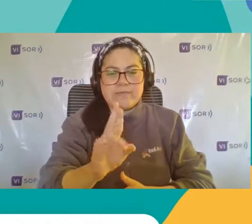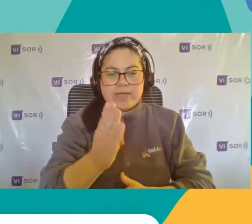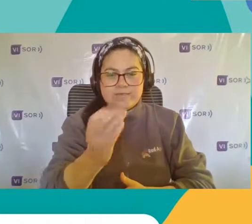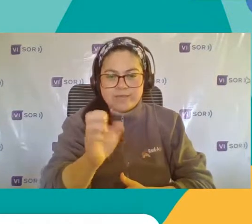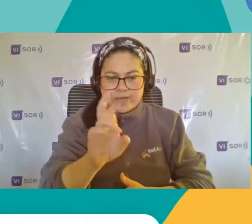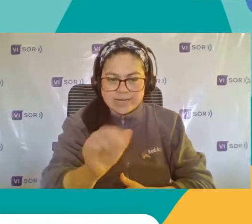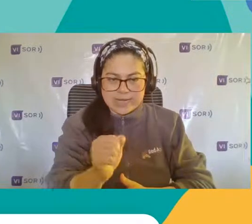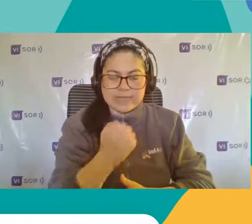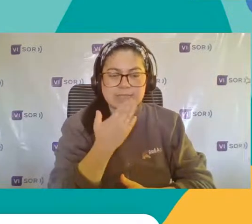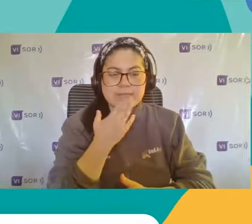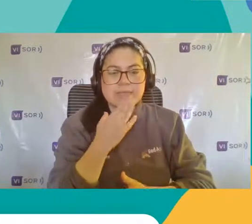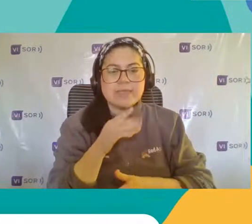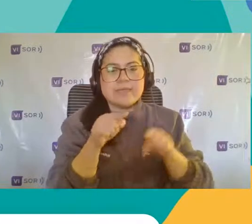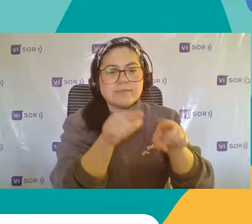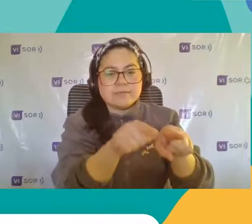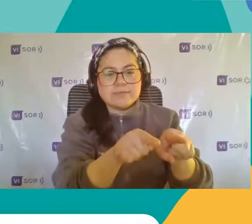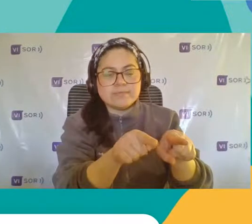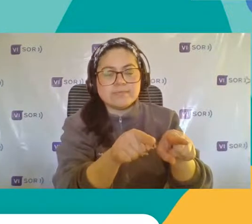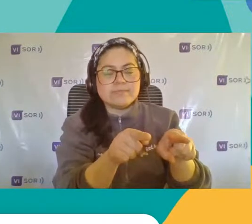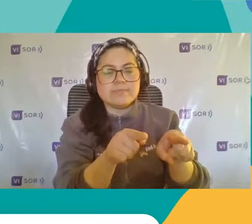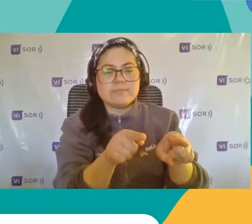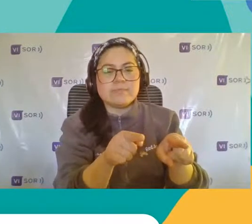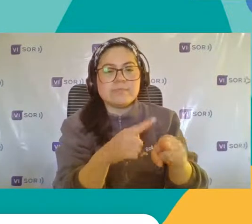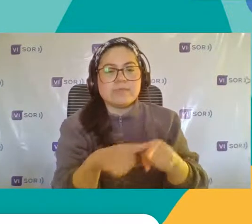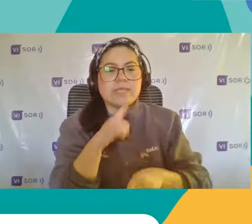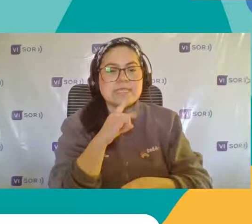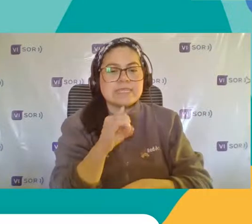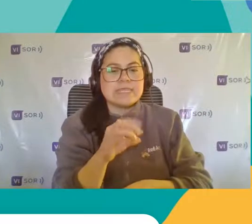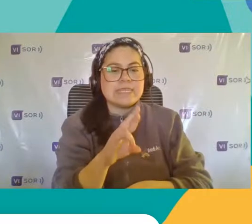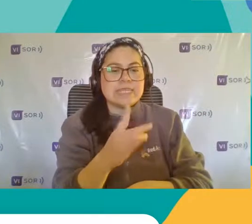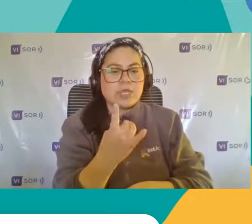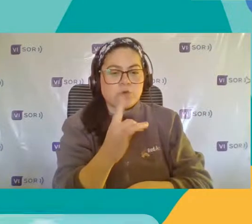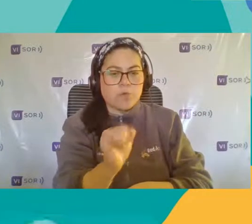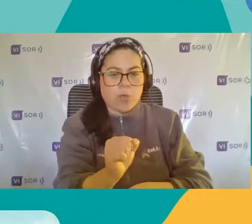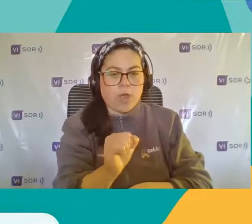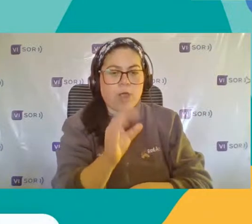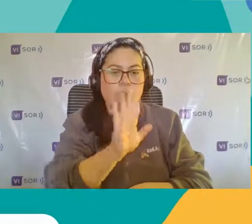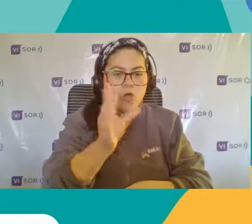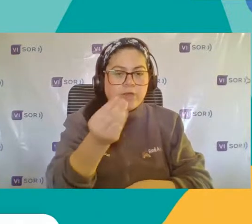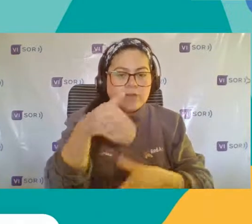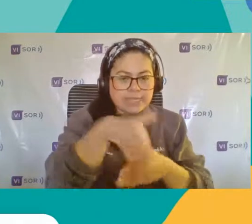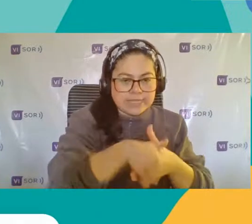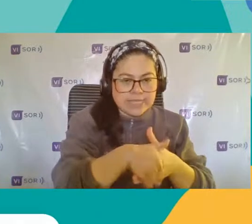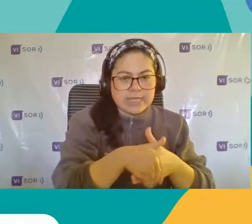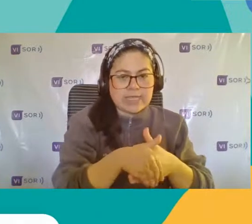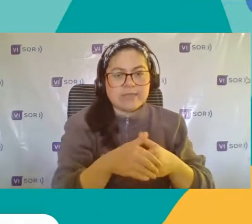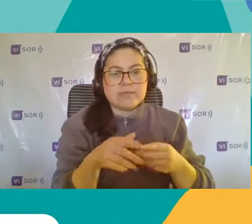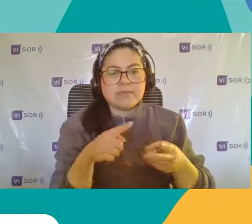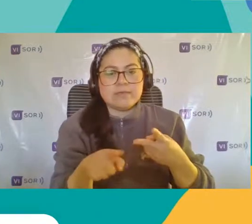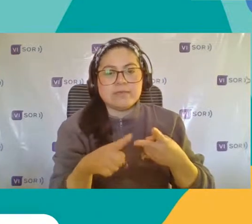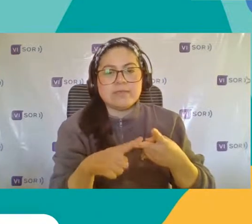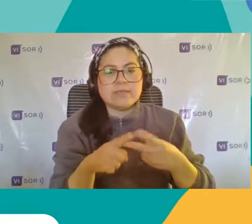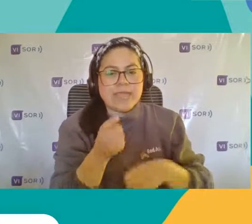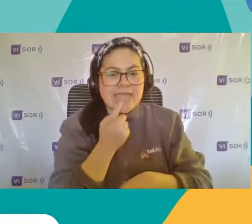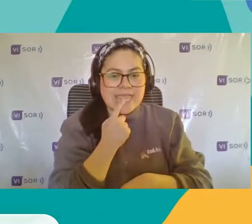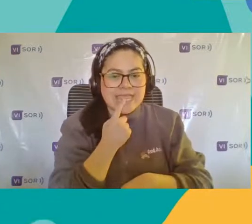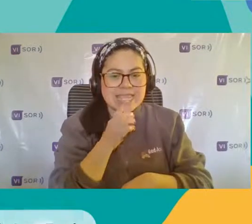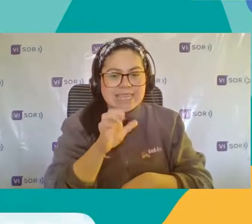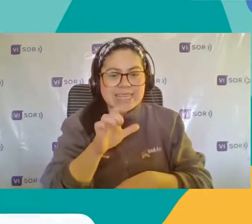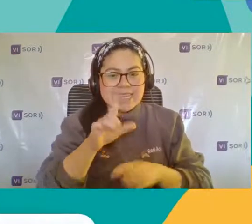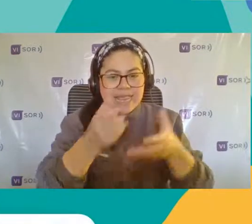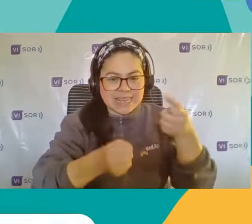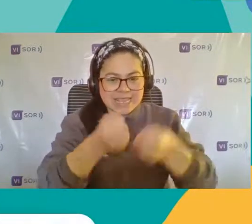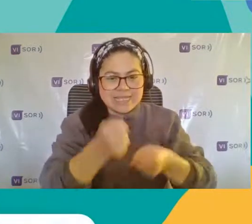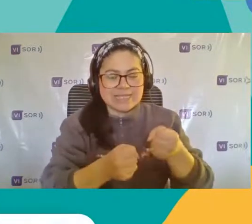escriben también Desde la comuna De Tirúa Hola, muy buenas tardes Desde Dentecitos de Leche Desde la comuna